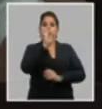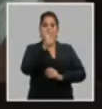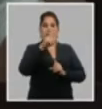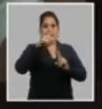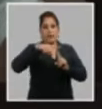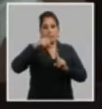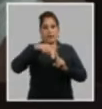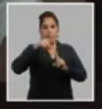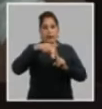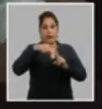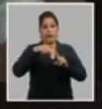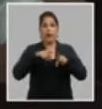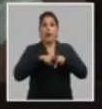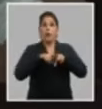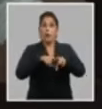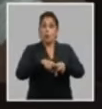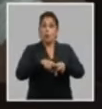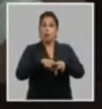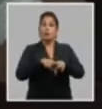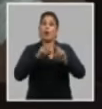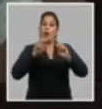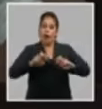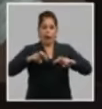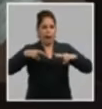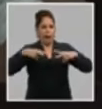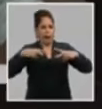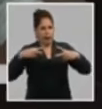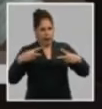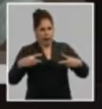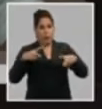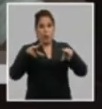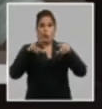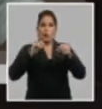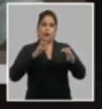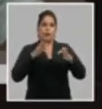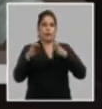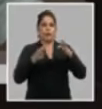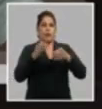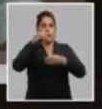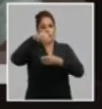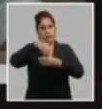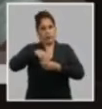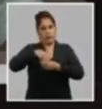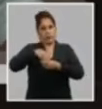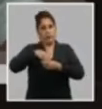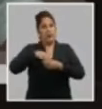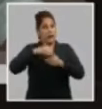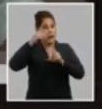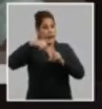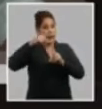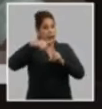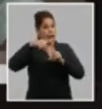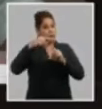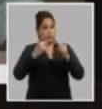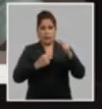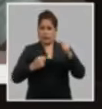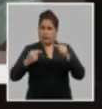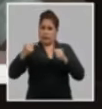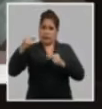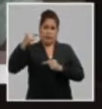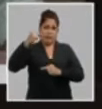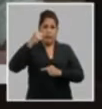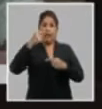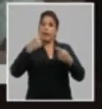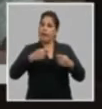tareas que nos conducen a revitalizar nuestro funcionamiento. Estas tareas son fundamentales